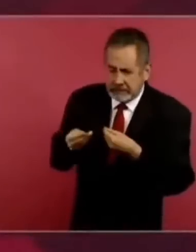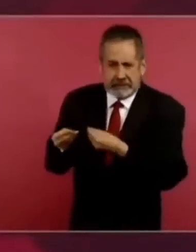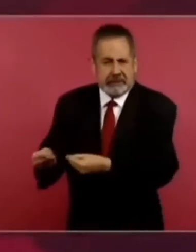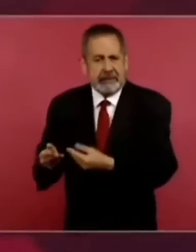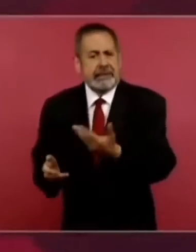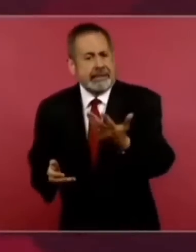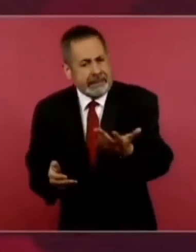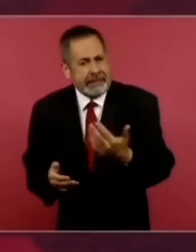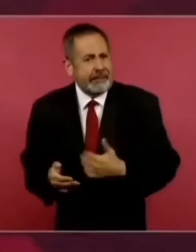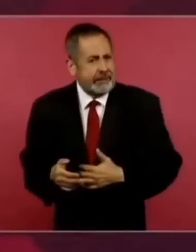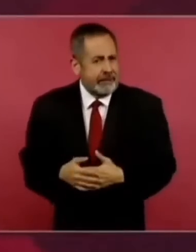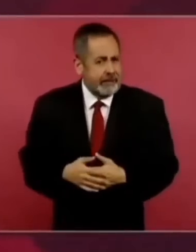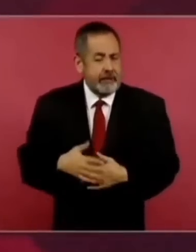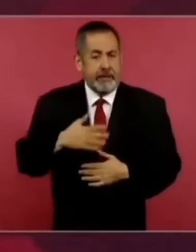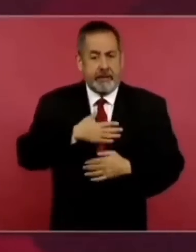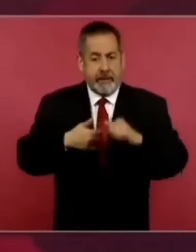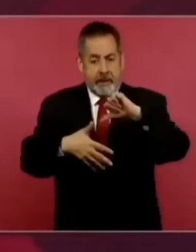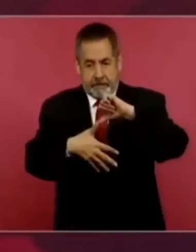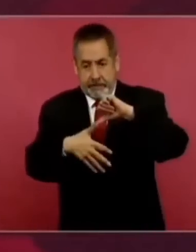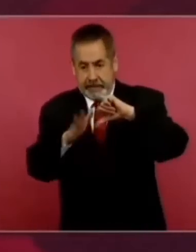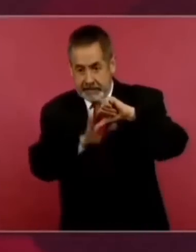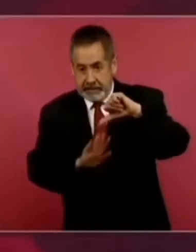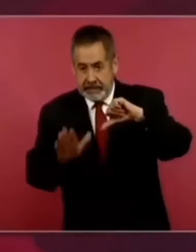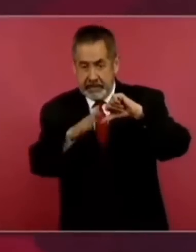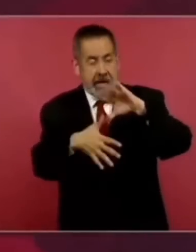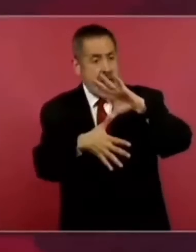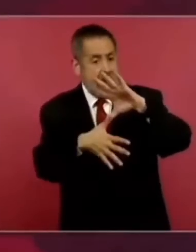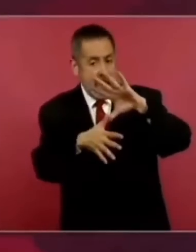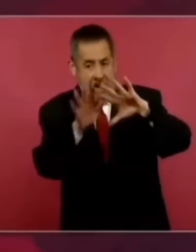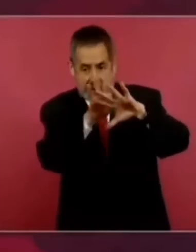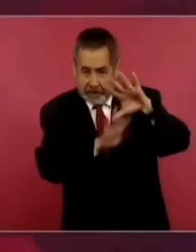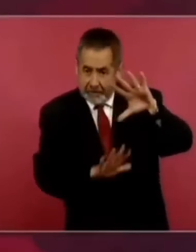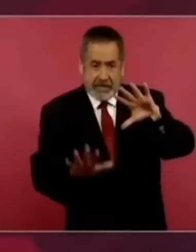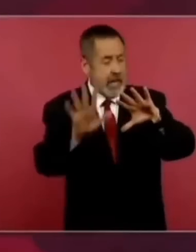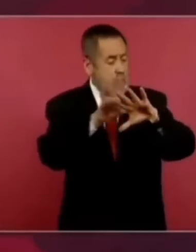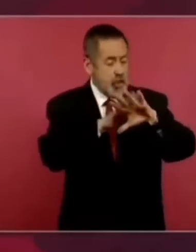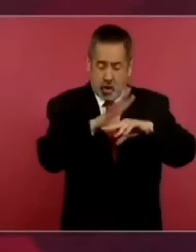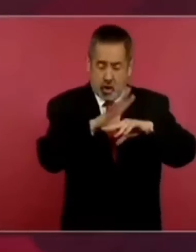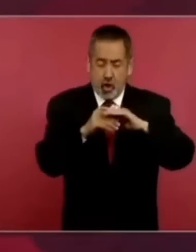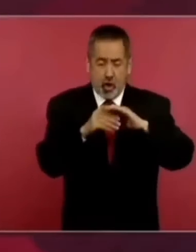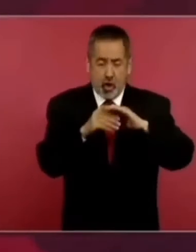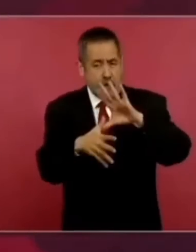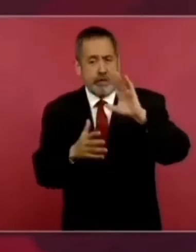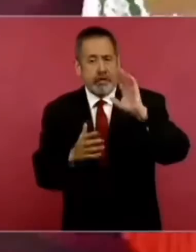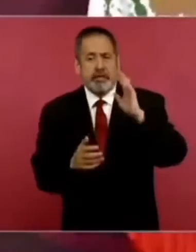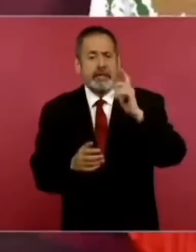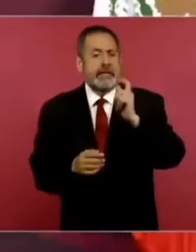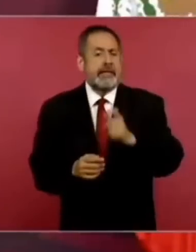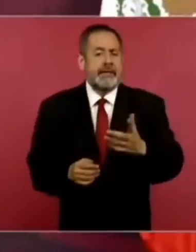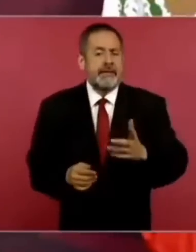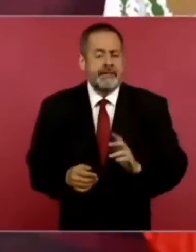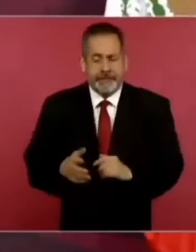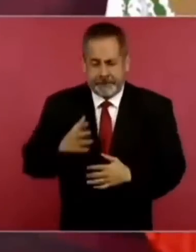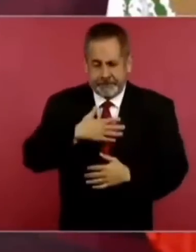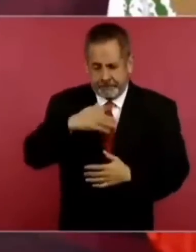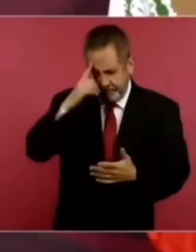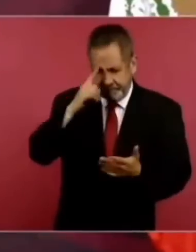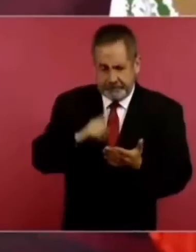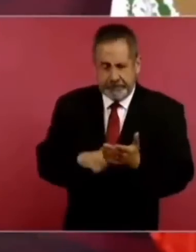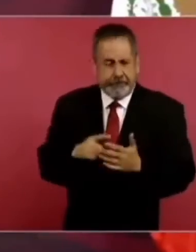de nuestra América y de todo el continente americano creo que